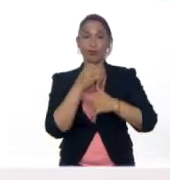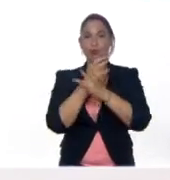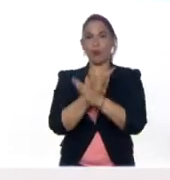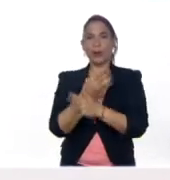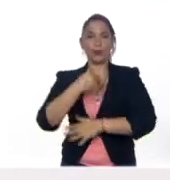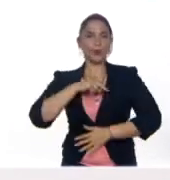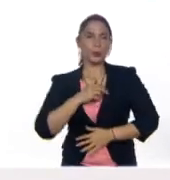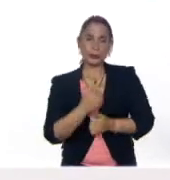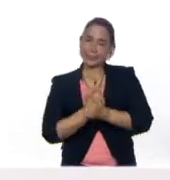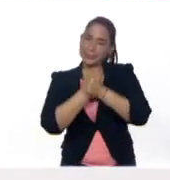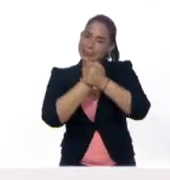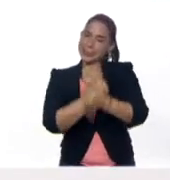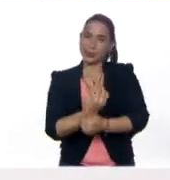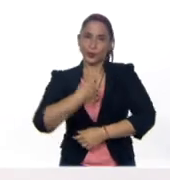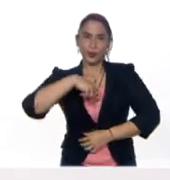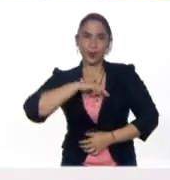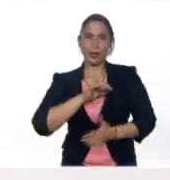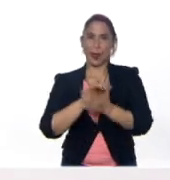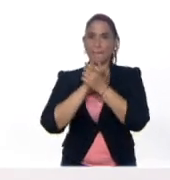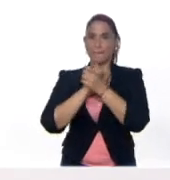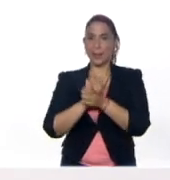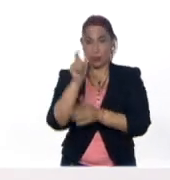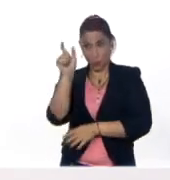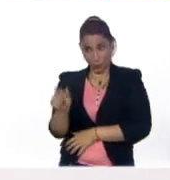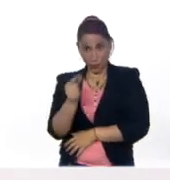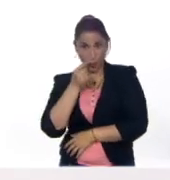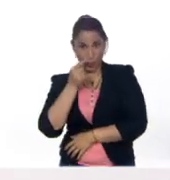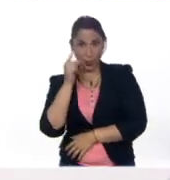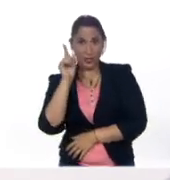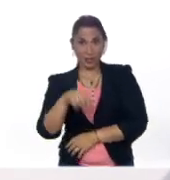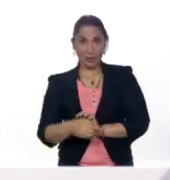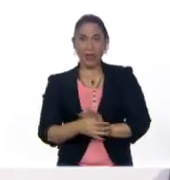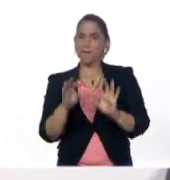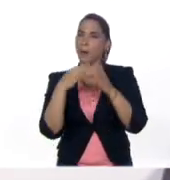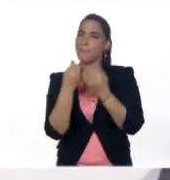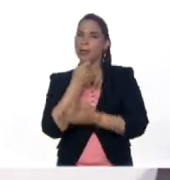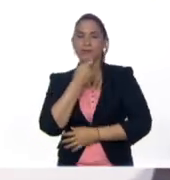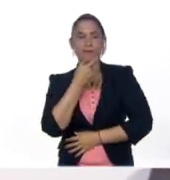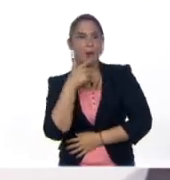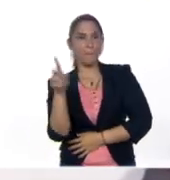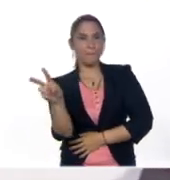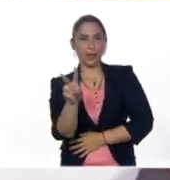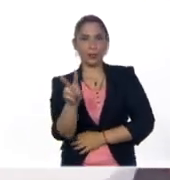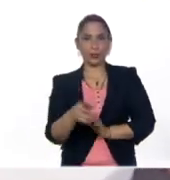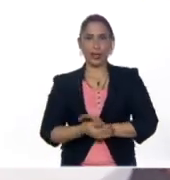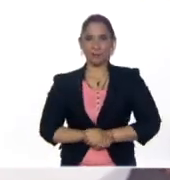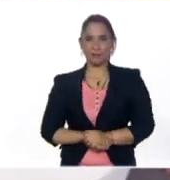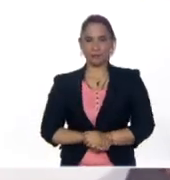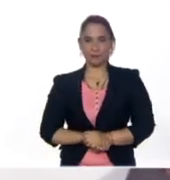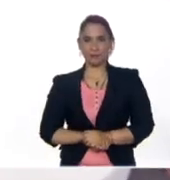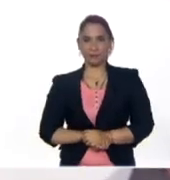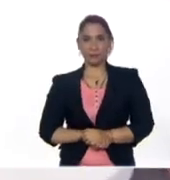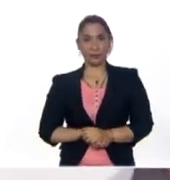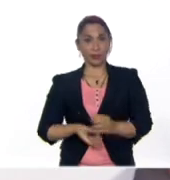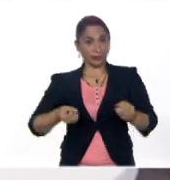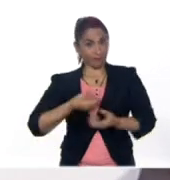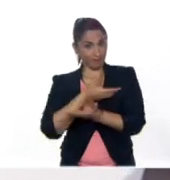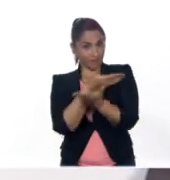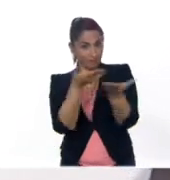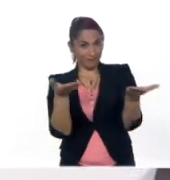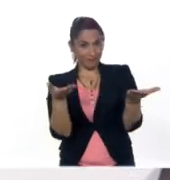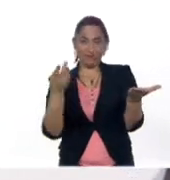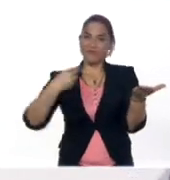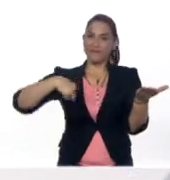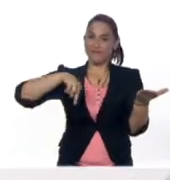con tanto cariño Con nuestro amigo Franklin, rey de una familia hermosa venezolana Y bueno, a todos nosotros,